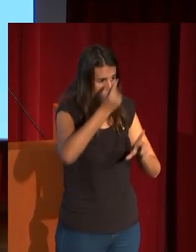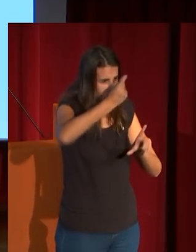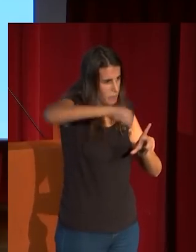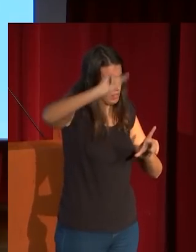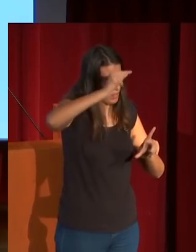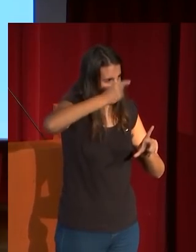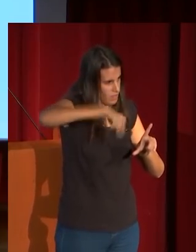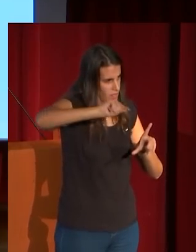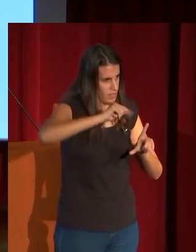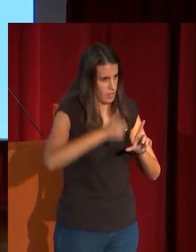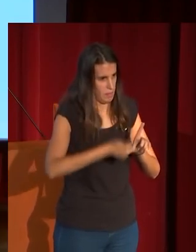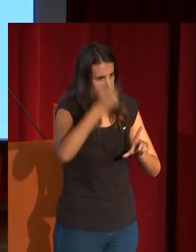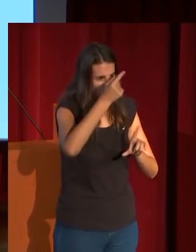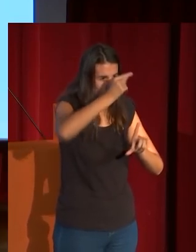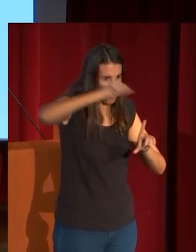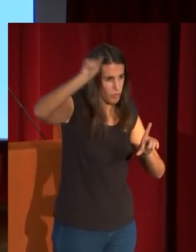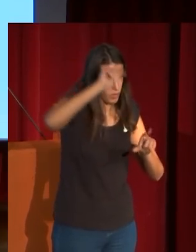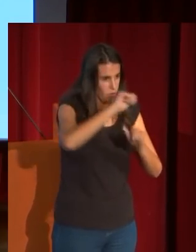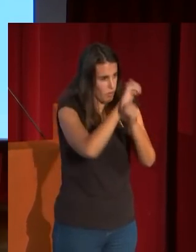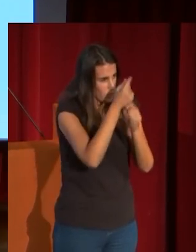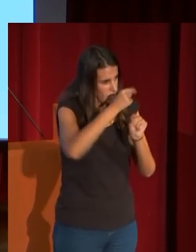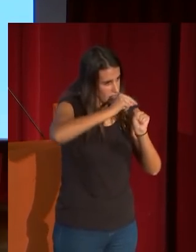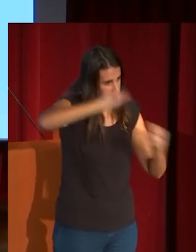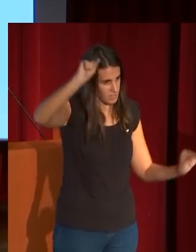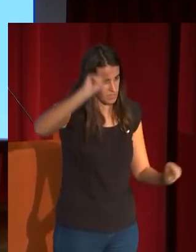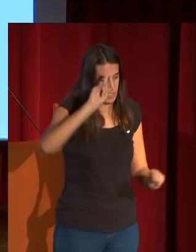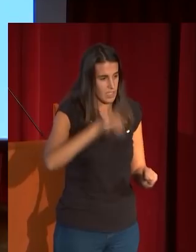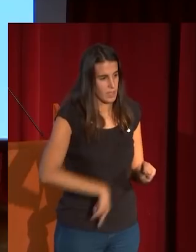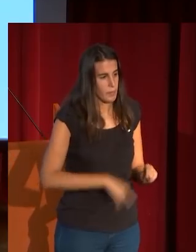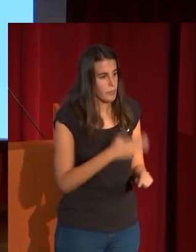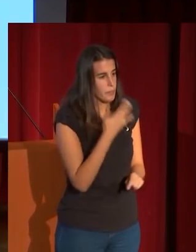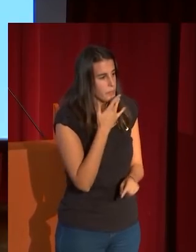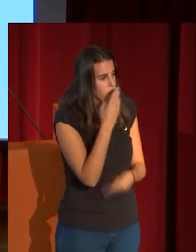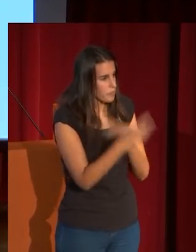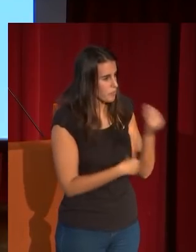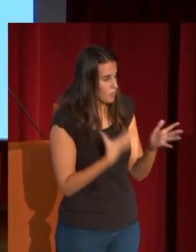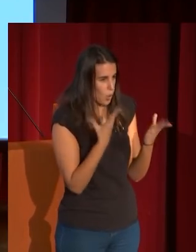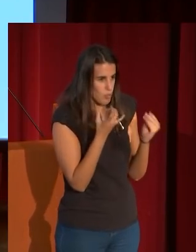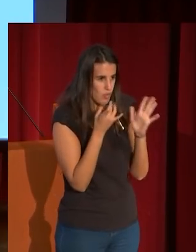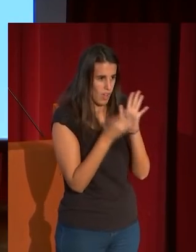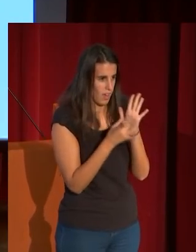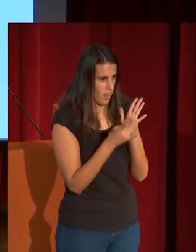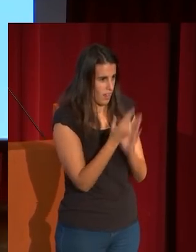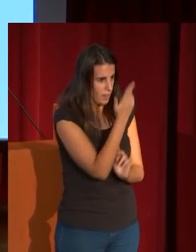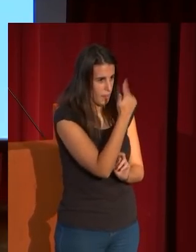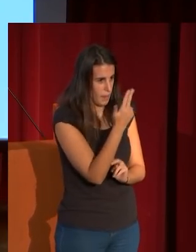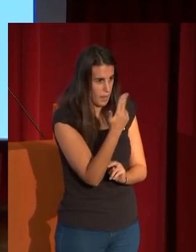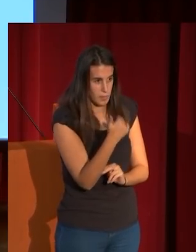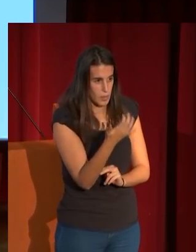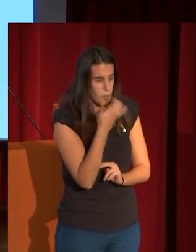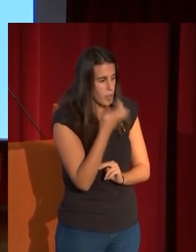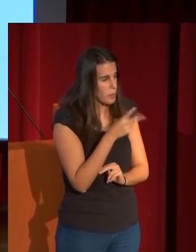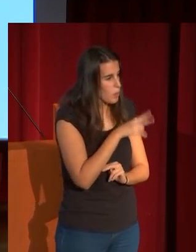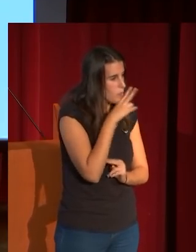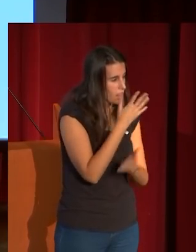suelta e inclinada muy dinámica y como hay efectos de enorme riqueza pictórica sobre estos verdes sobre el